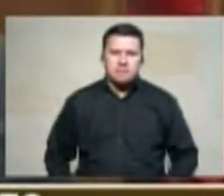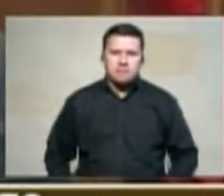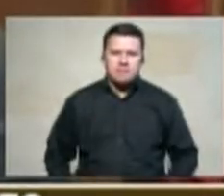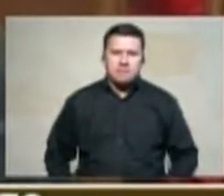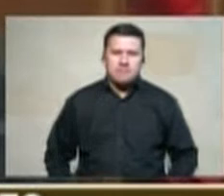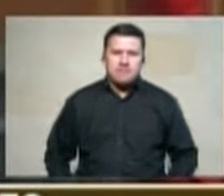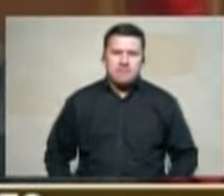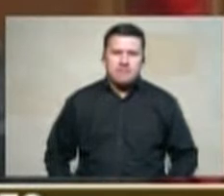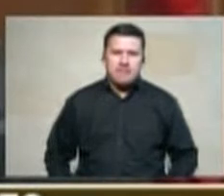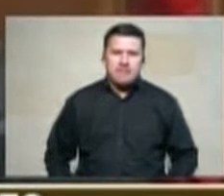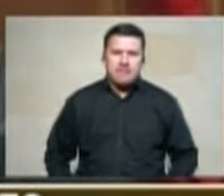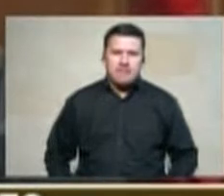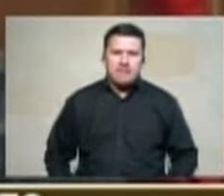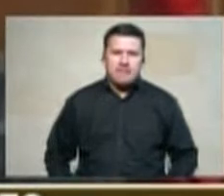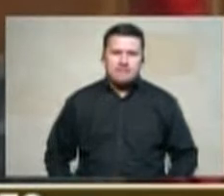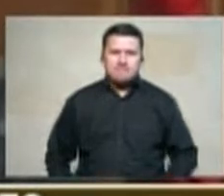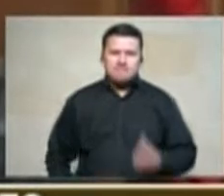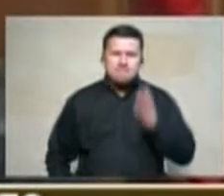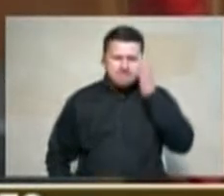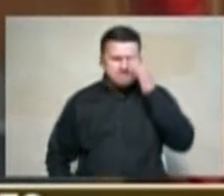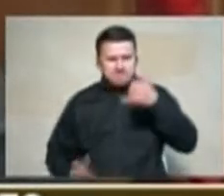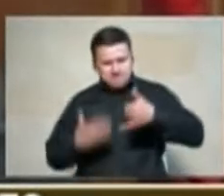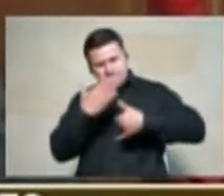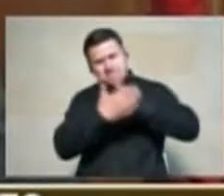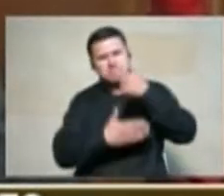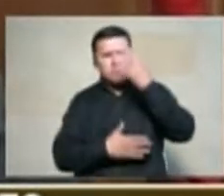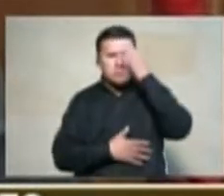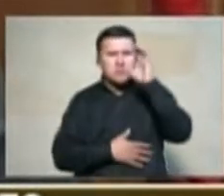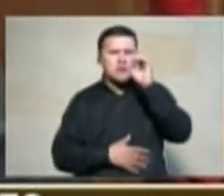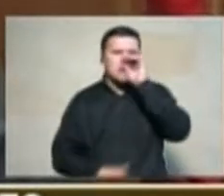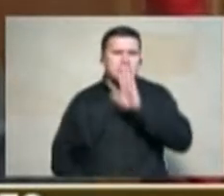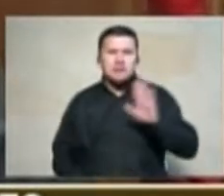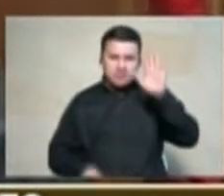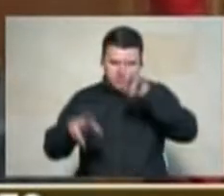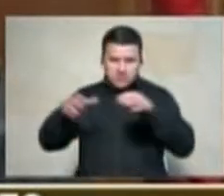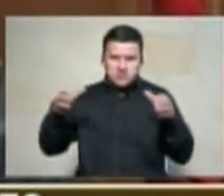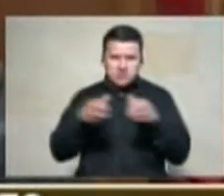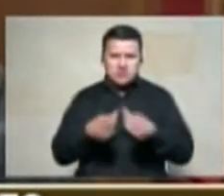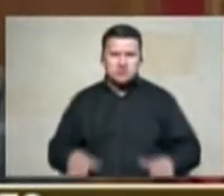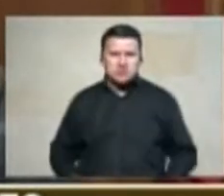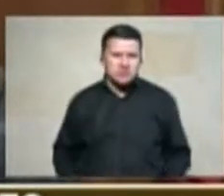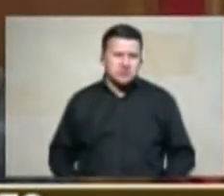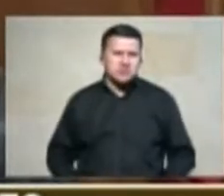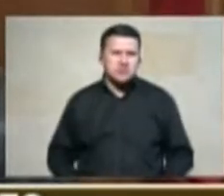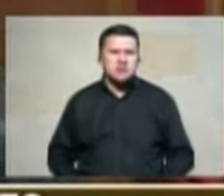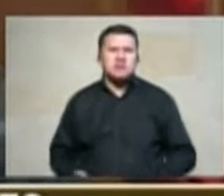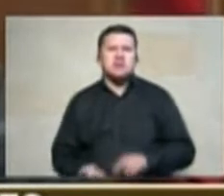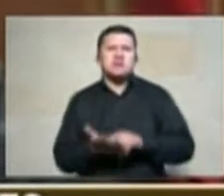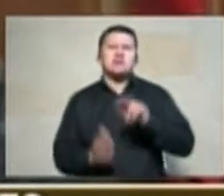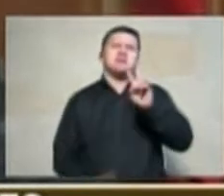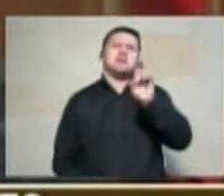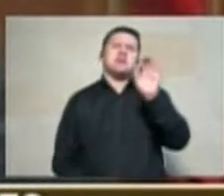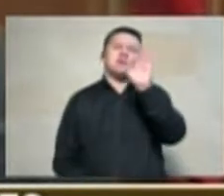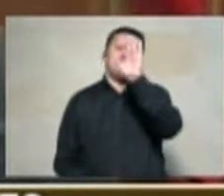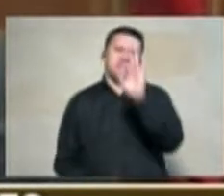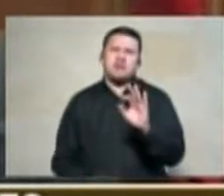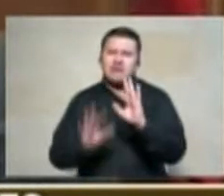de acuerdo al censo nacional agrario el 70% de las familias campesinas